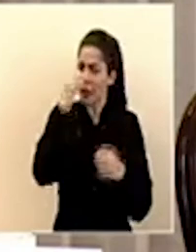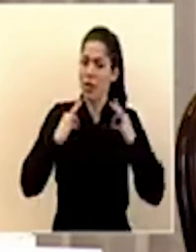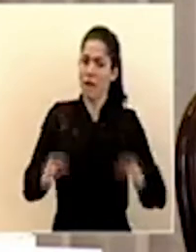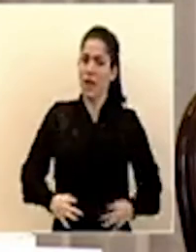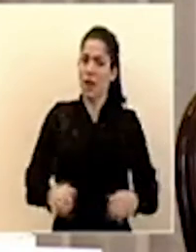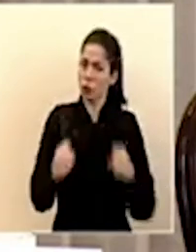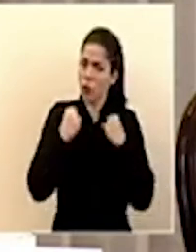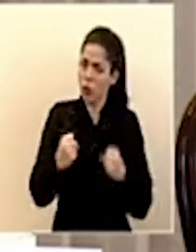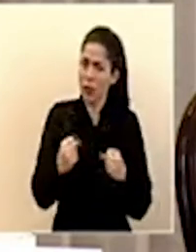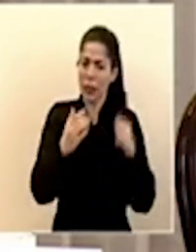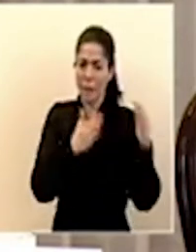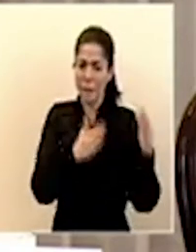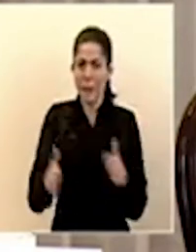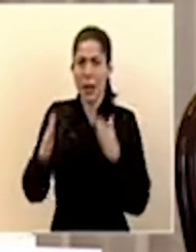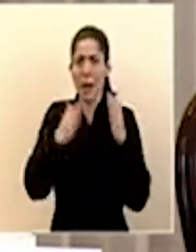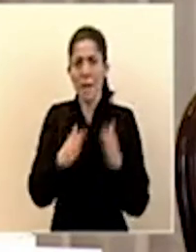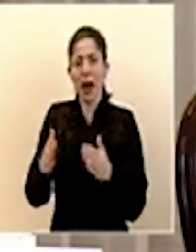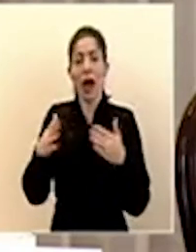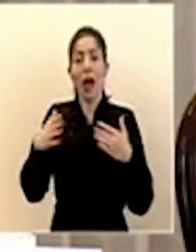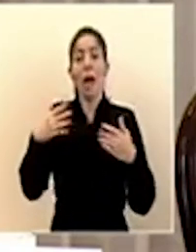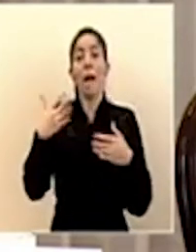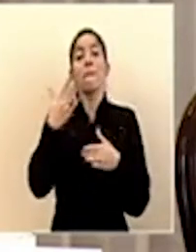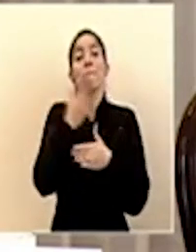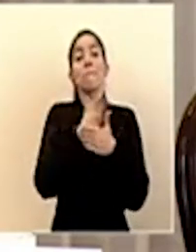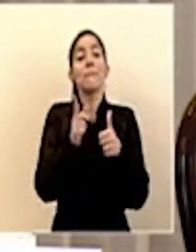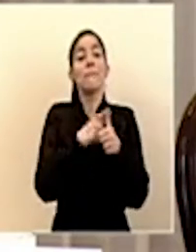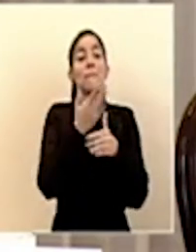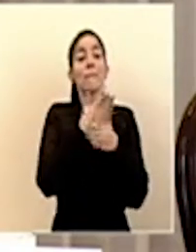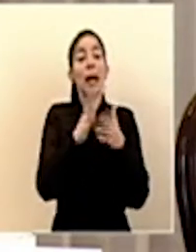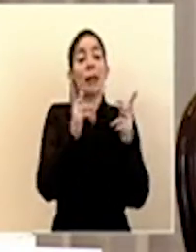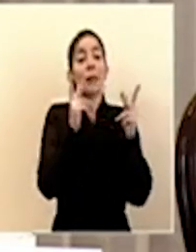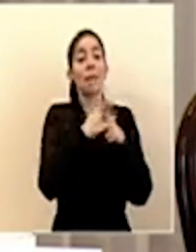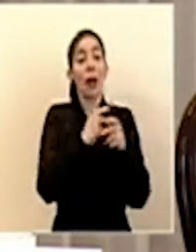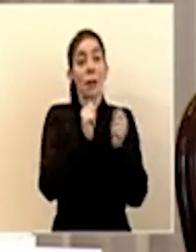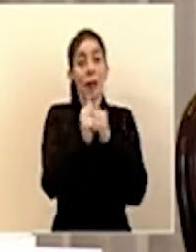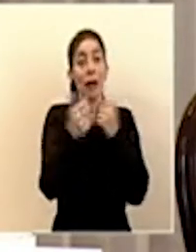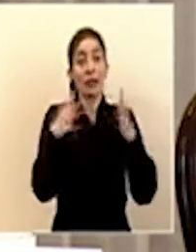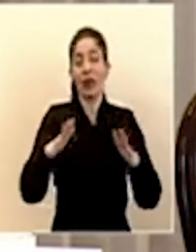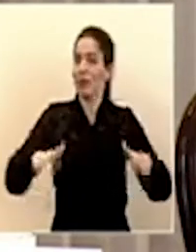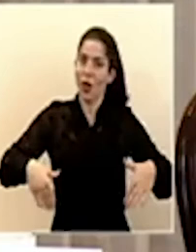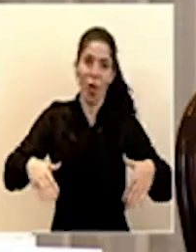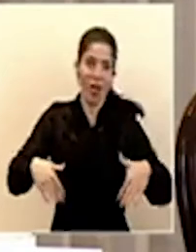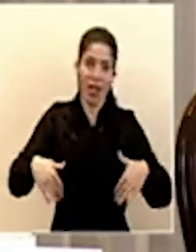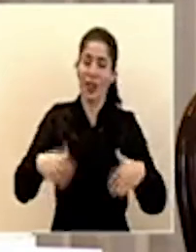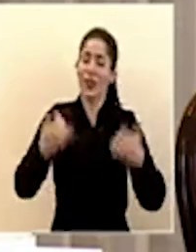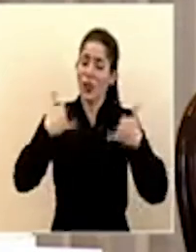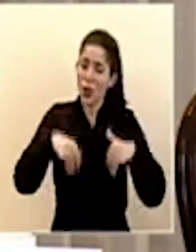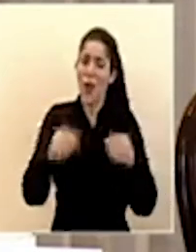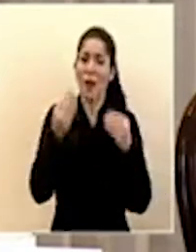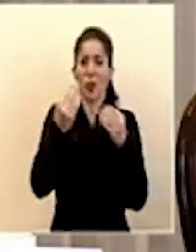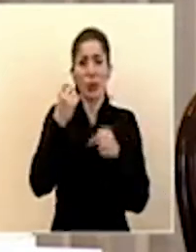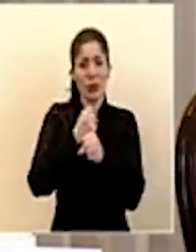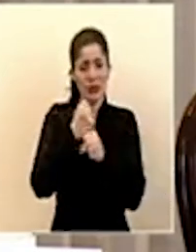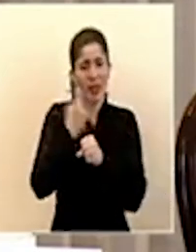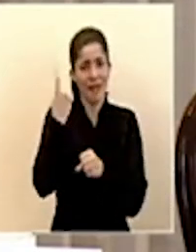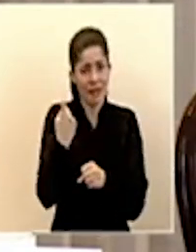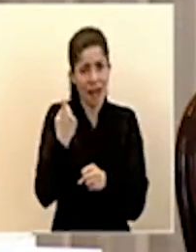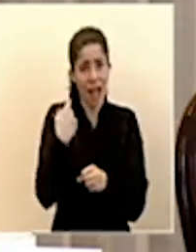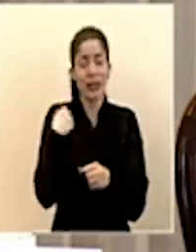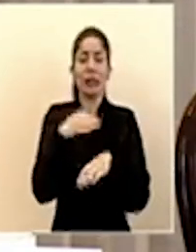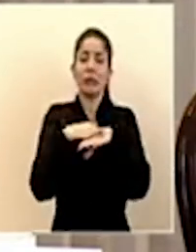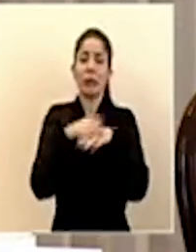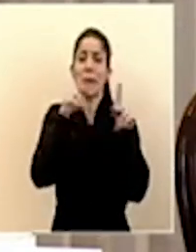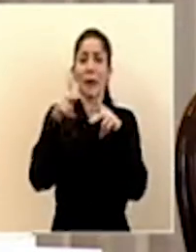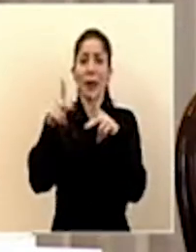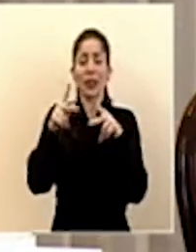prepararnos de que todavía no hemos pasado lo peor todavía tenemos muchísimo que hacer todos y espero de verdad esa reacción de la población